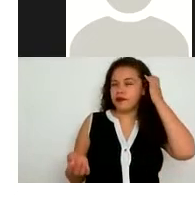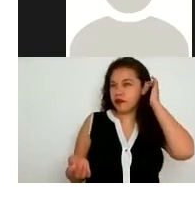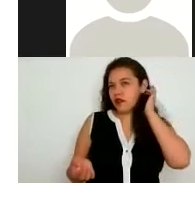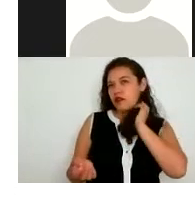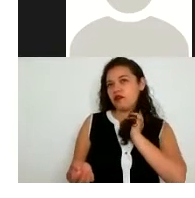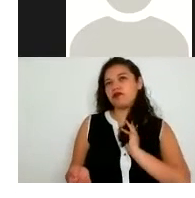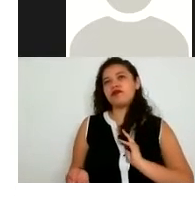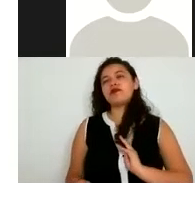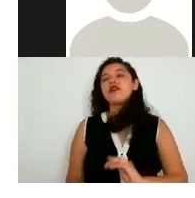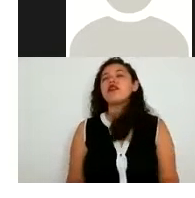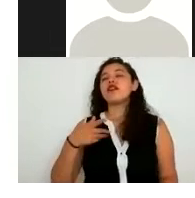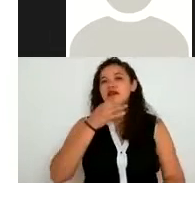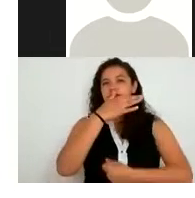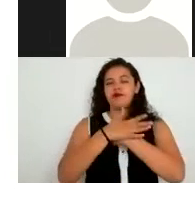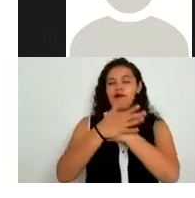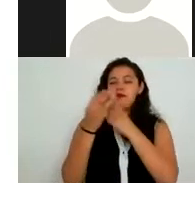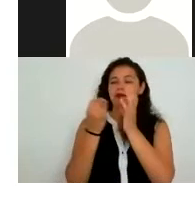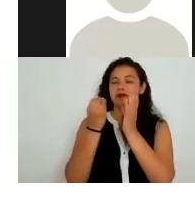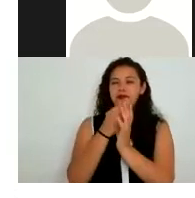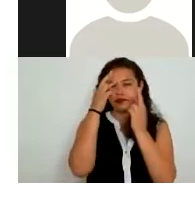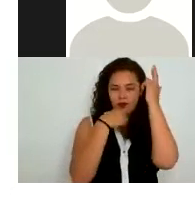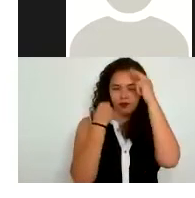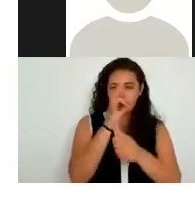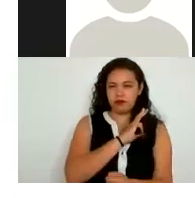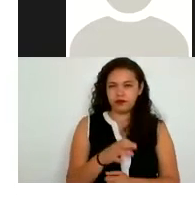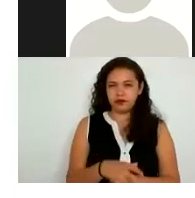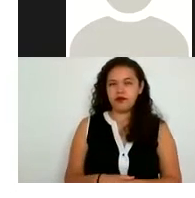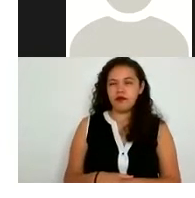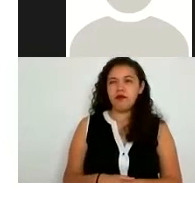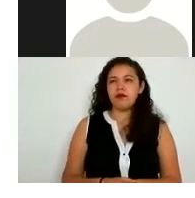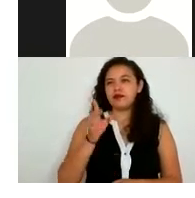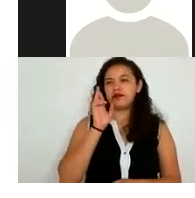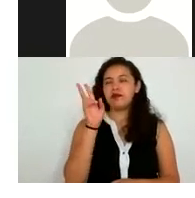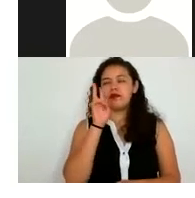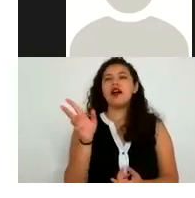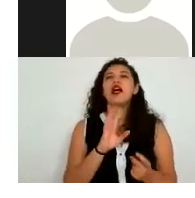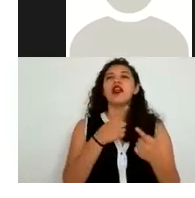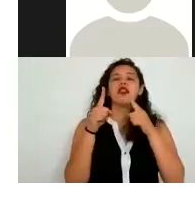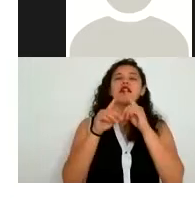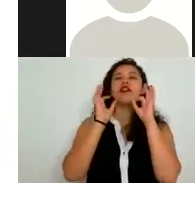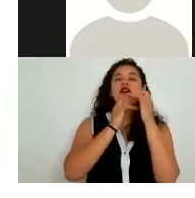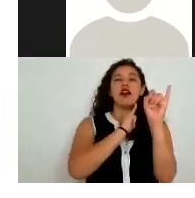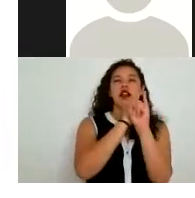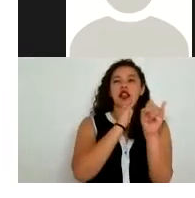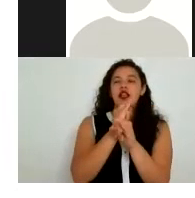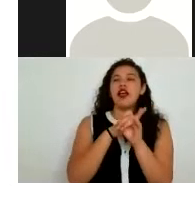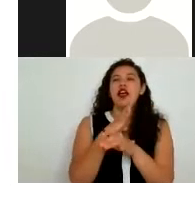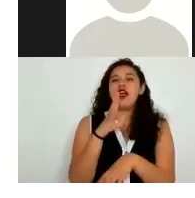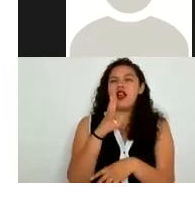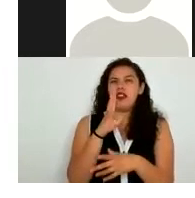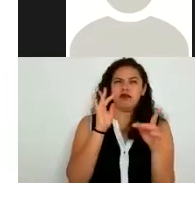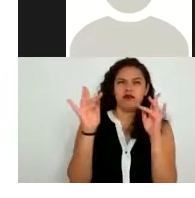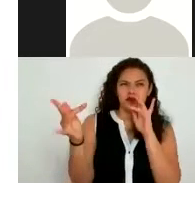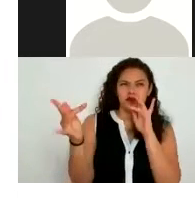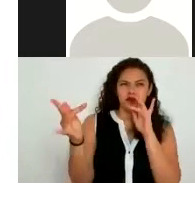observado el aviso de privacidad no sé si ustedes se han fijado que en diversos formularios de internet de redes sociales de empresas y